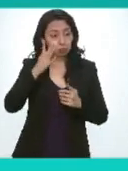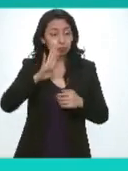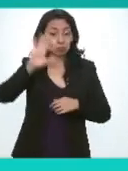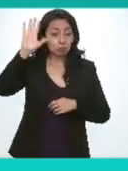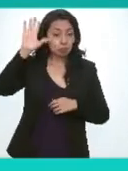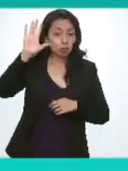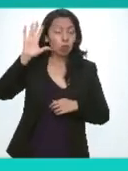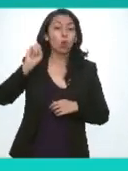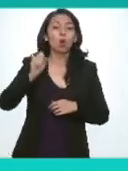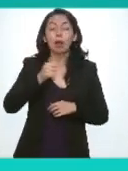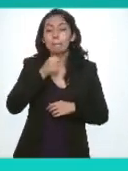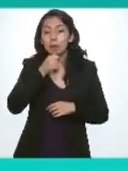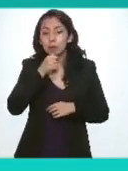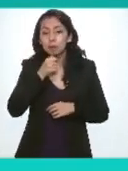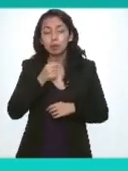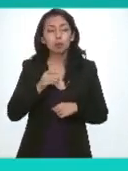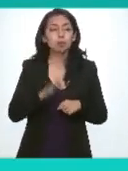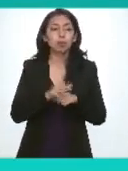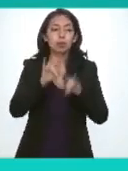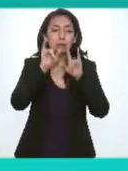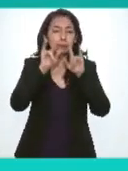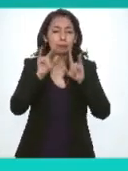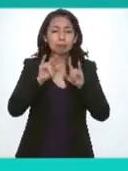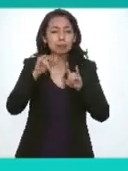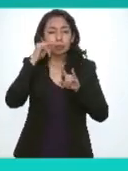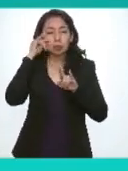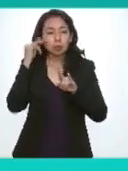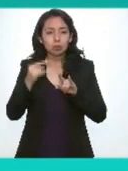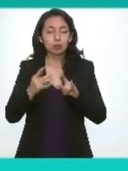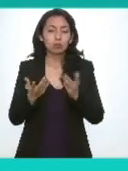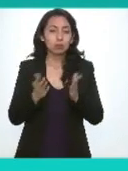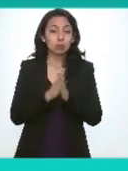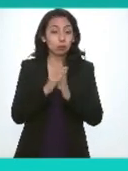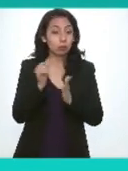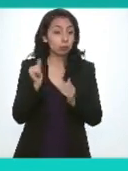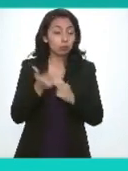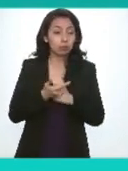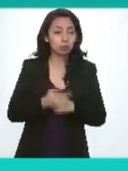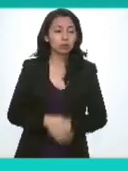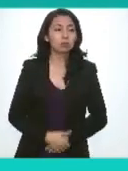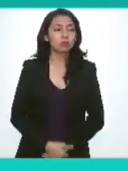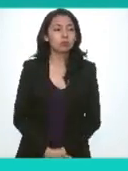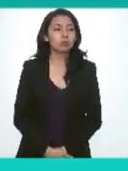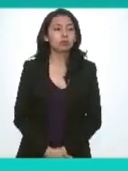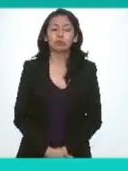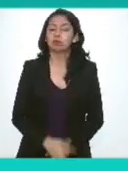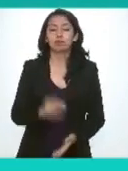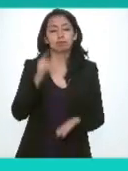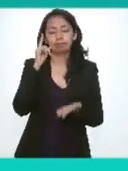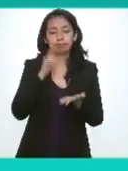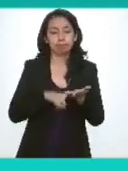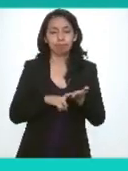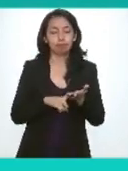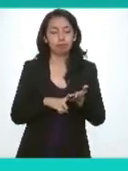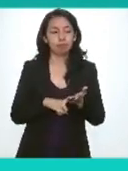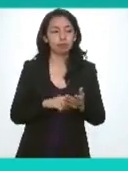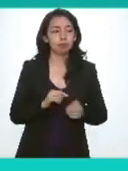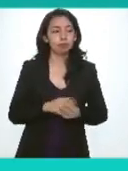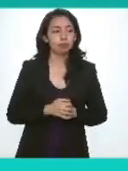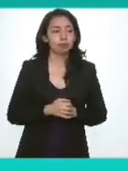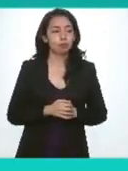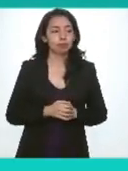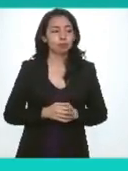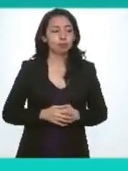favor de levantar la mano o decirlo porque luego como no se ven todos en las pantallas pues creo presidenta si no me